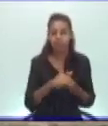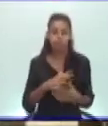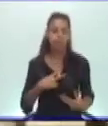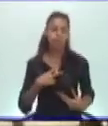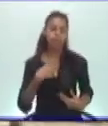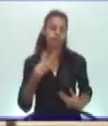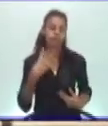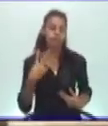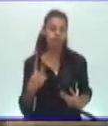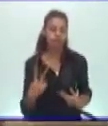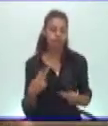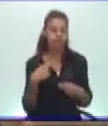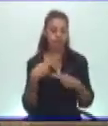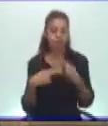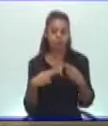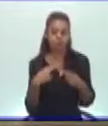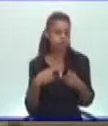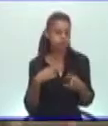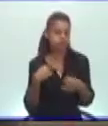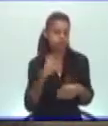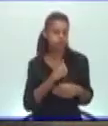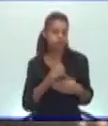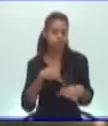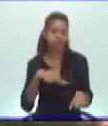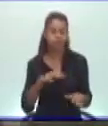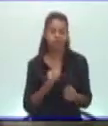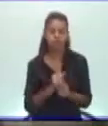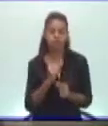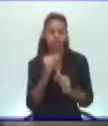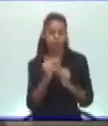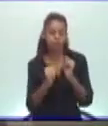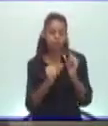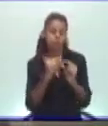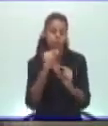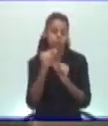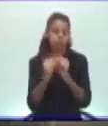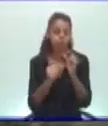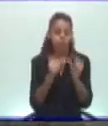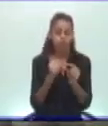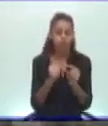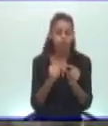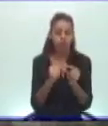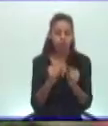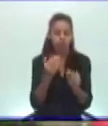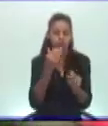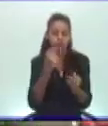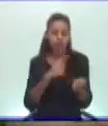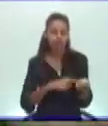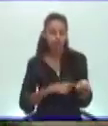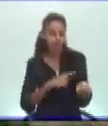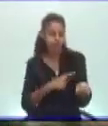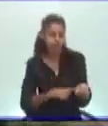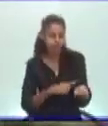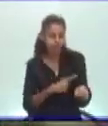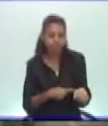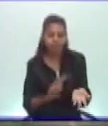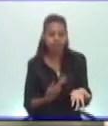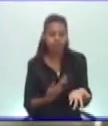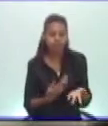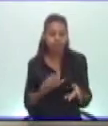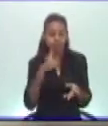para vencer su timidez. Poco a poco, su consumo se fue haciendo más frecuente. Y sin darse cuenta,